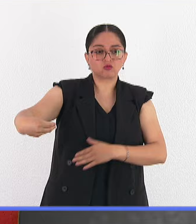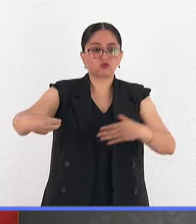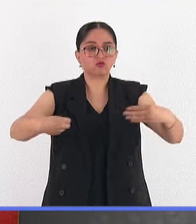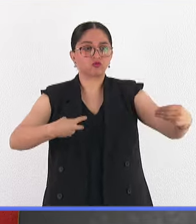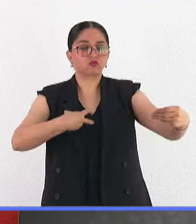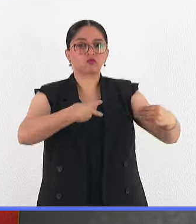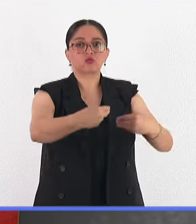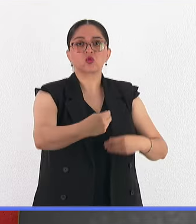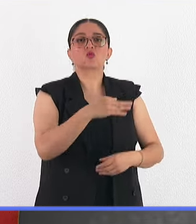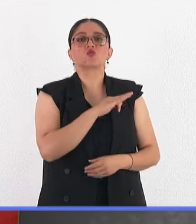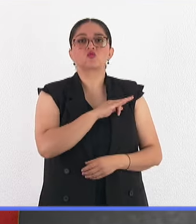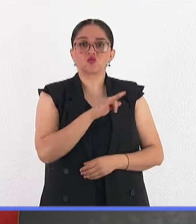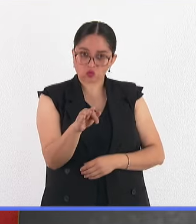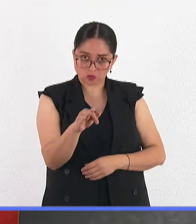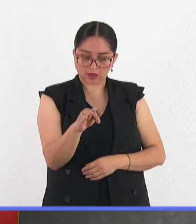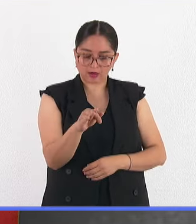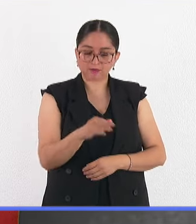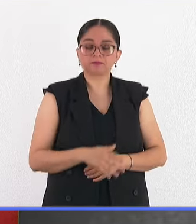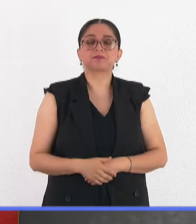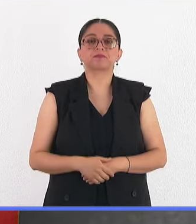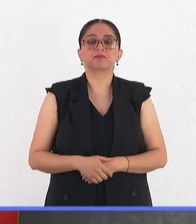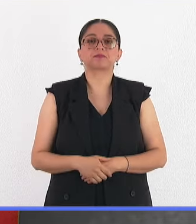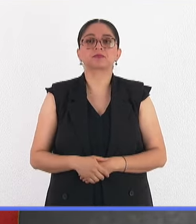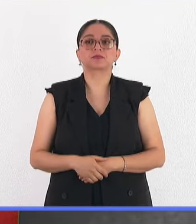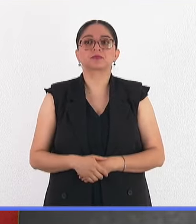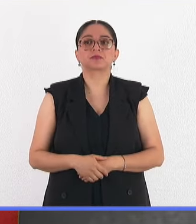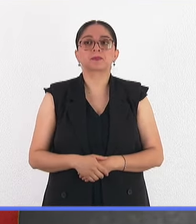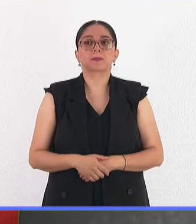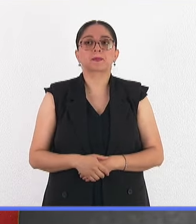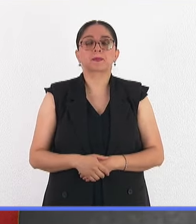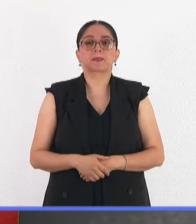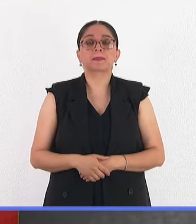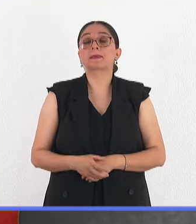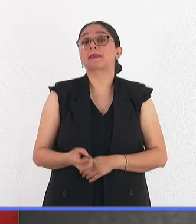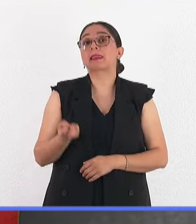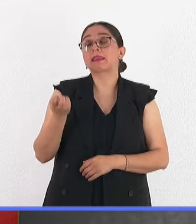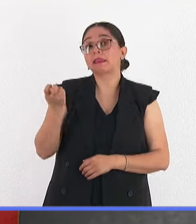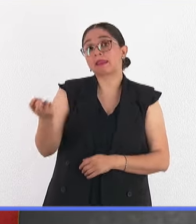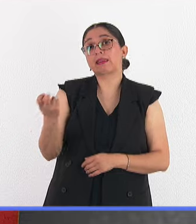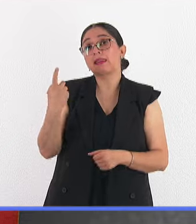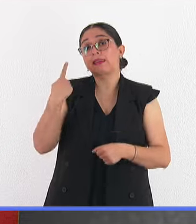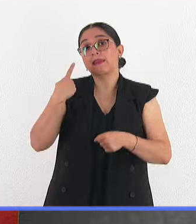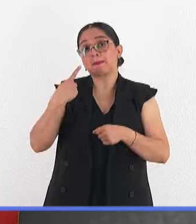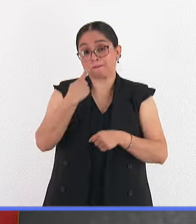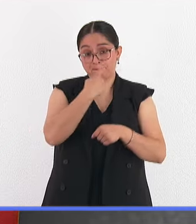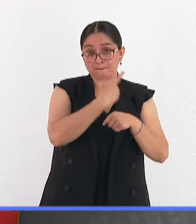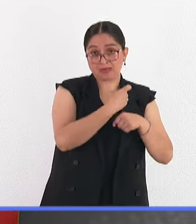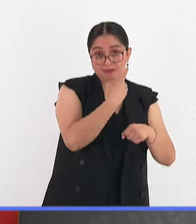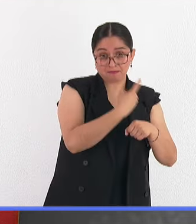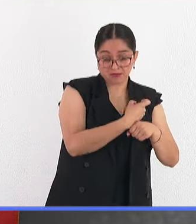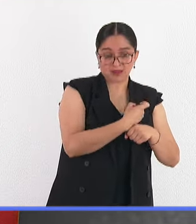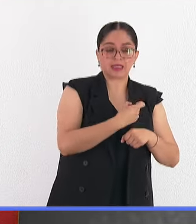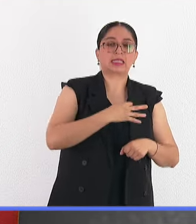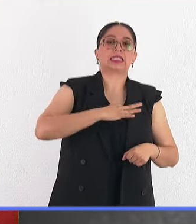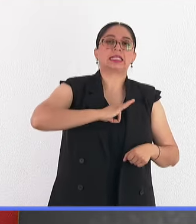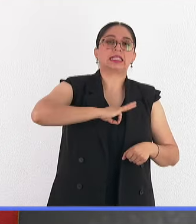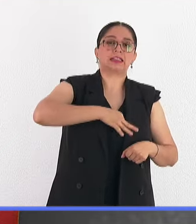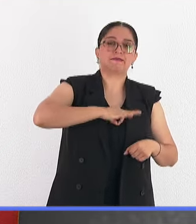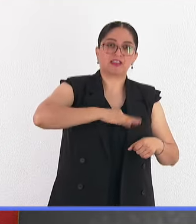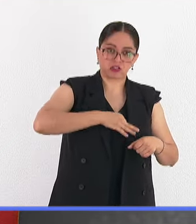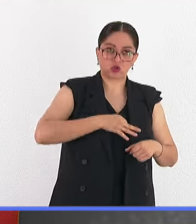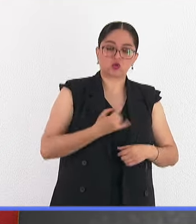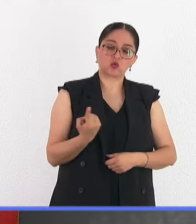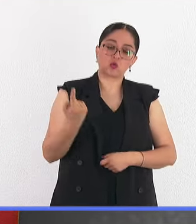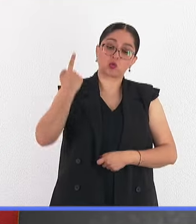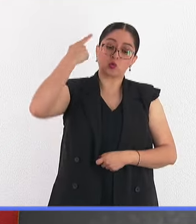mamífero, ¿no? Entonces, es una zoonosis y es una enfermedad, primero es una infección, cuando recién el